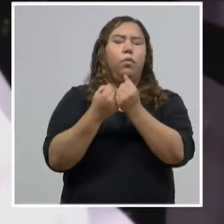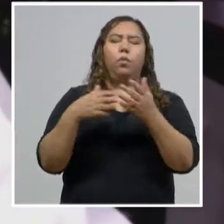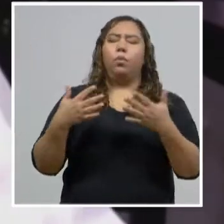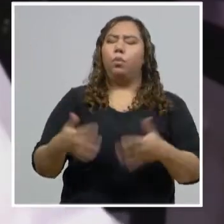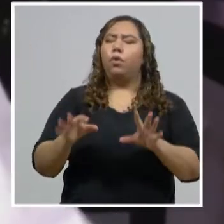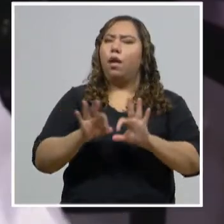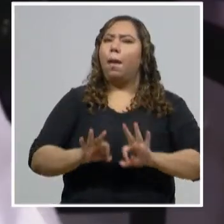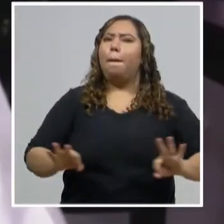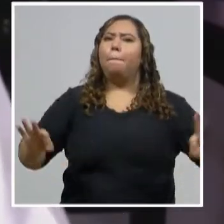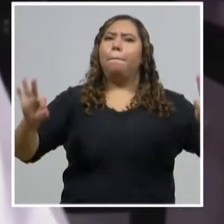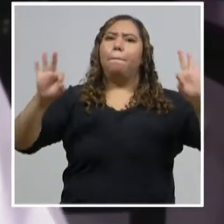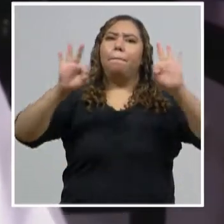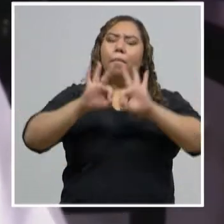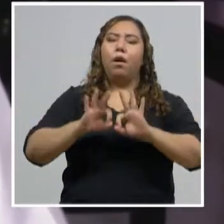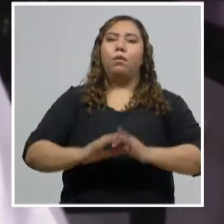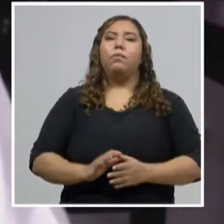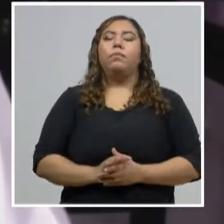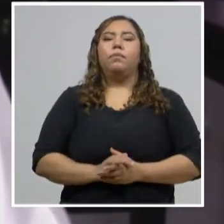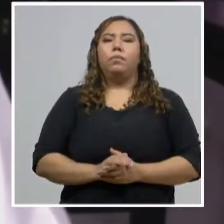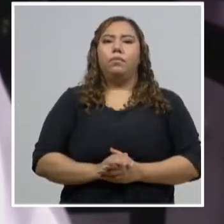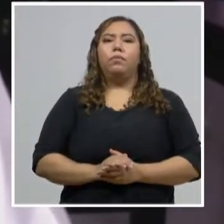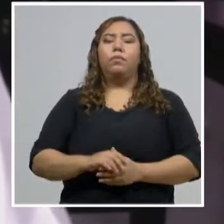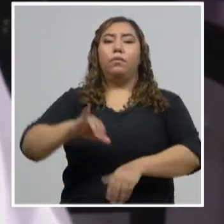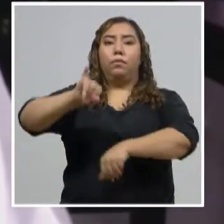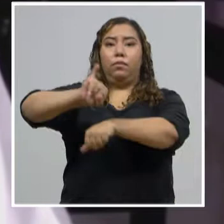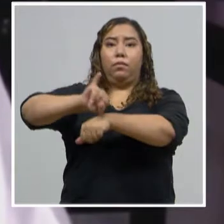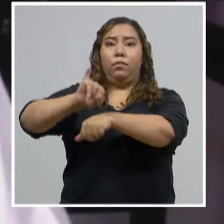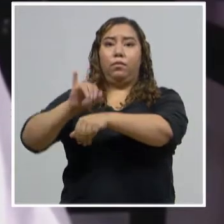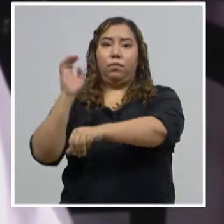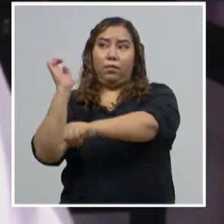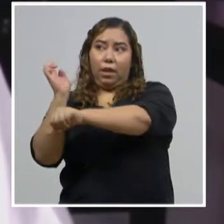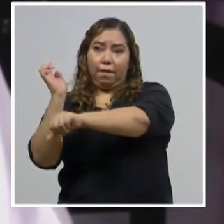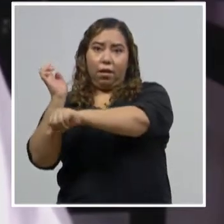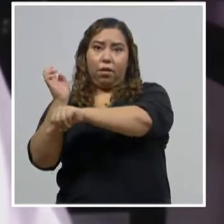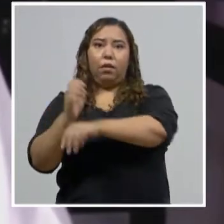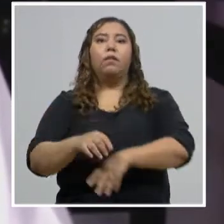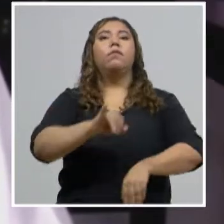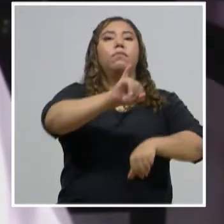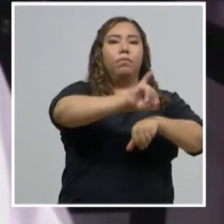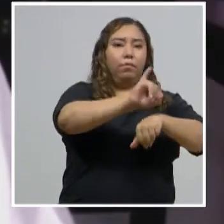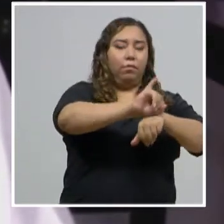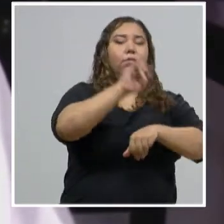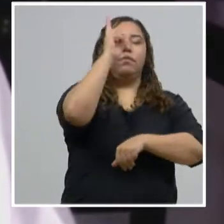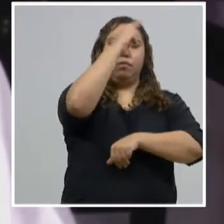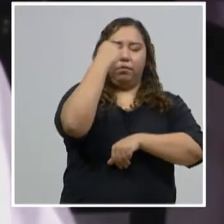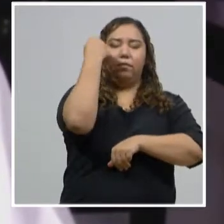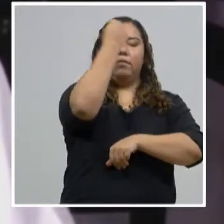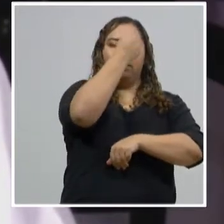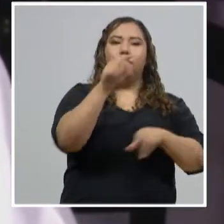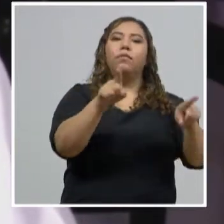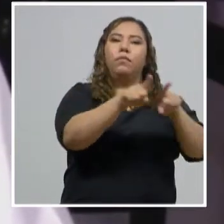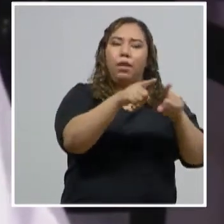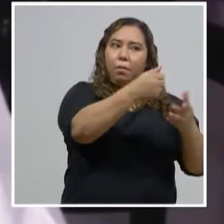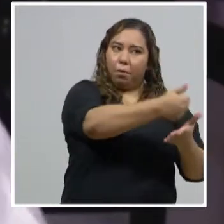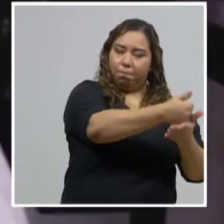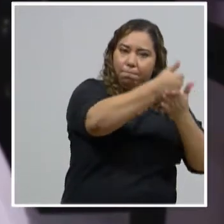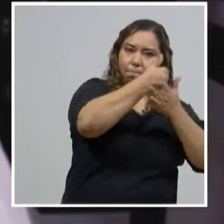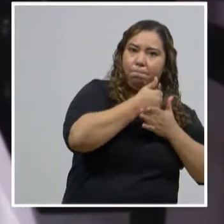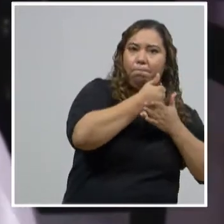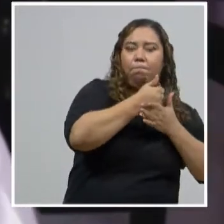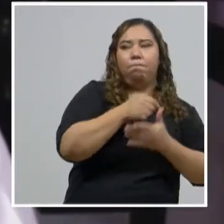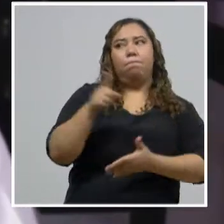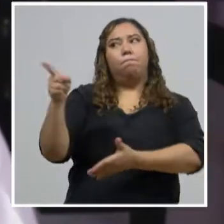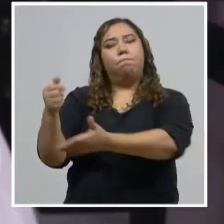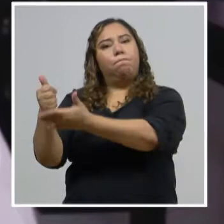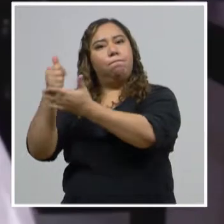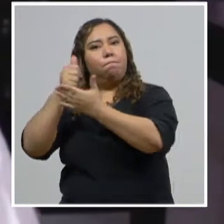Estamos hablando de que la Iglesia Evangélica, la Iglesia Católica, nos han acompañado decididamente desde el día